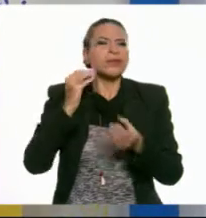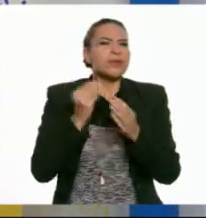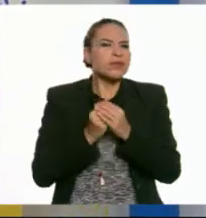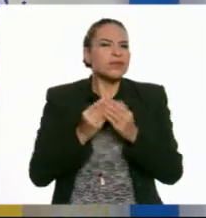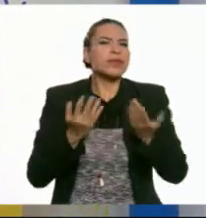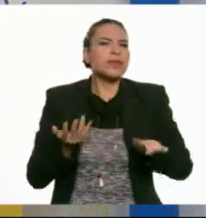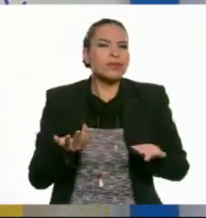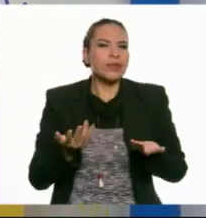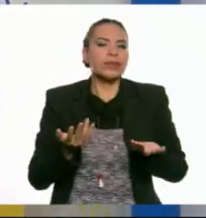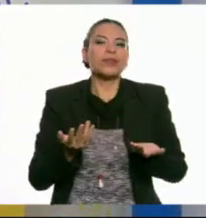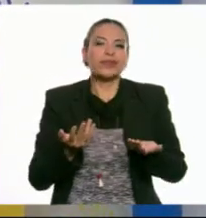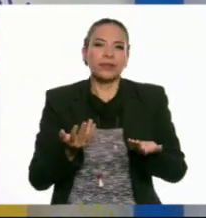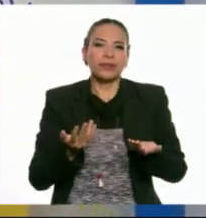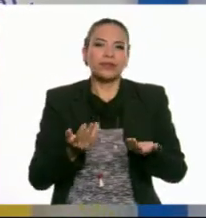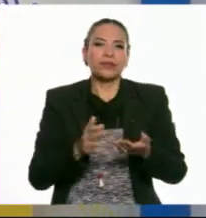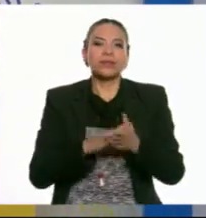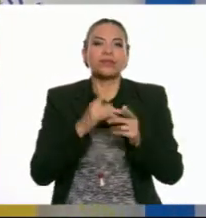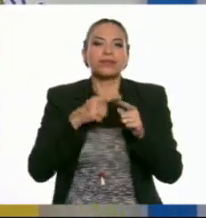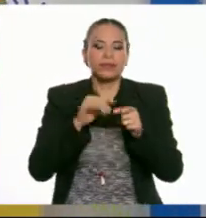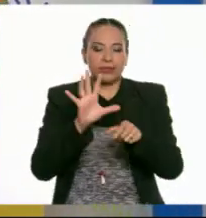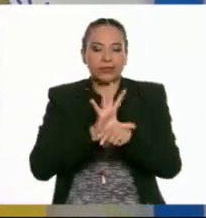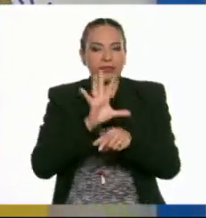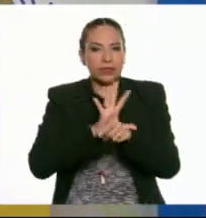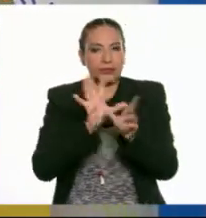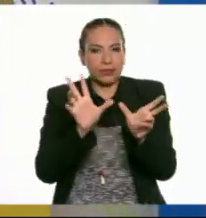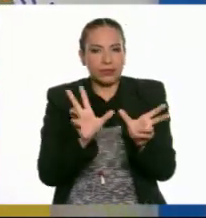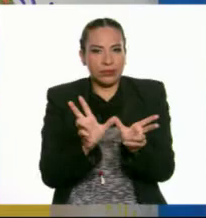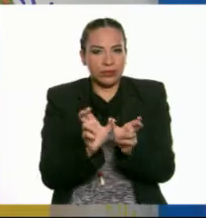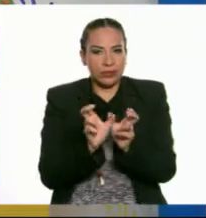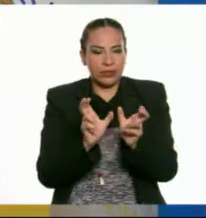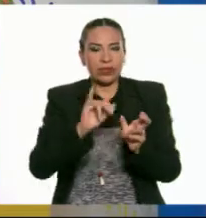justamente con electroimanes y los imanes.